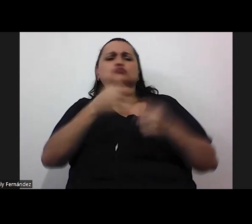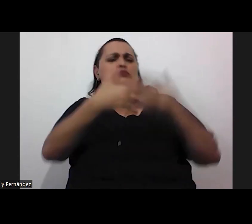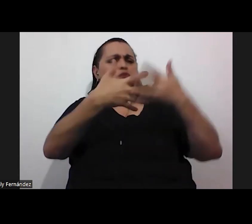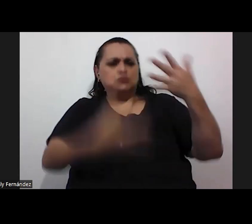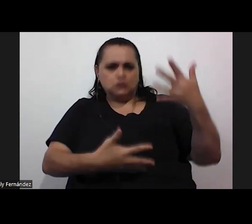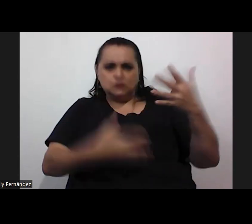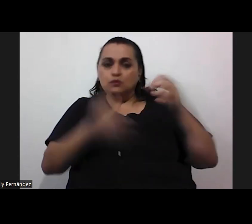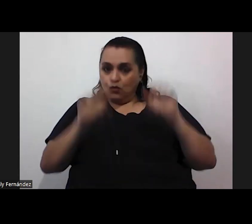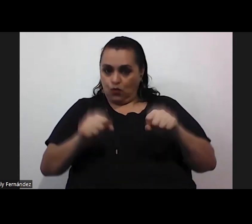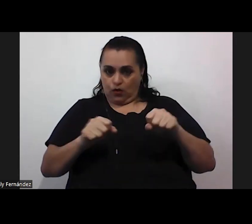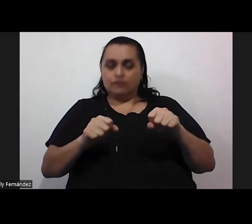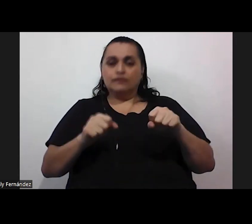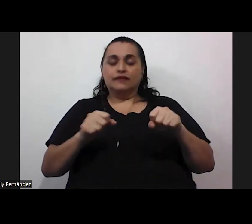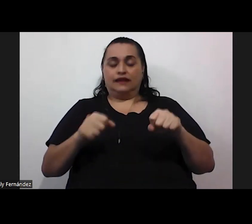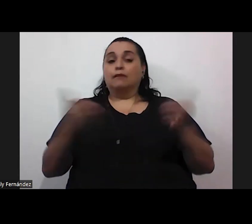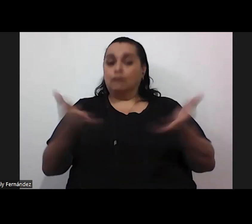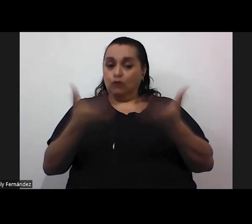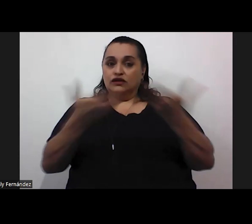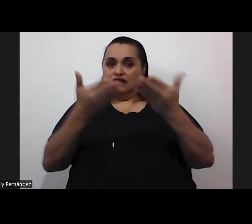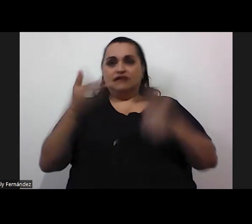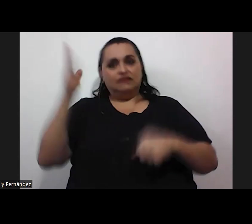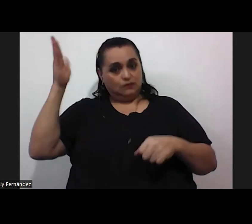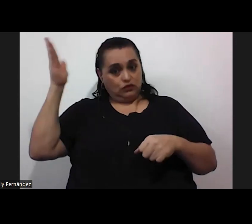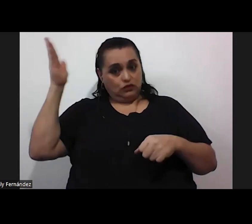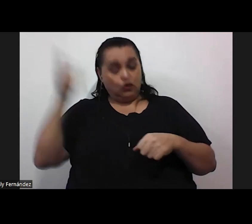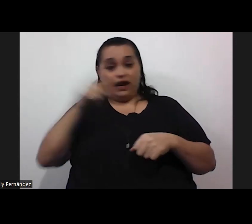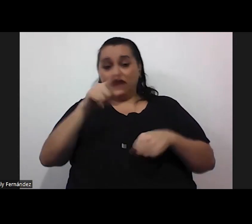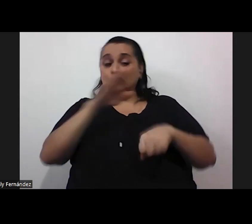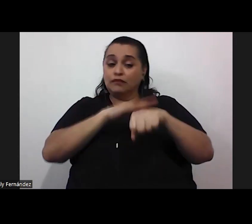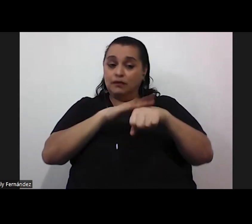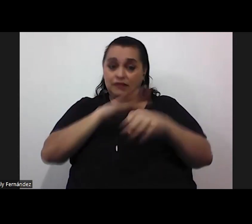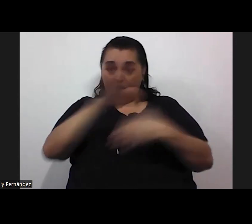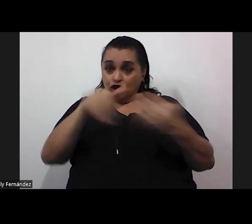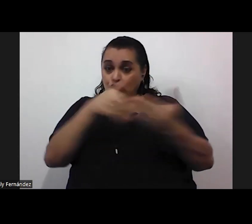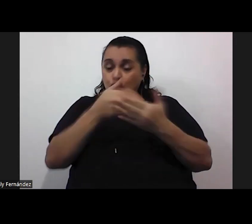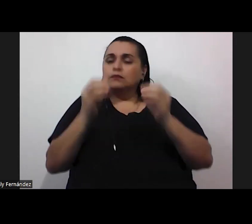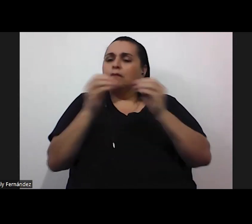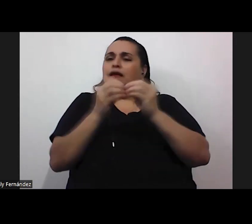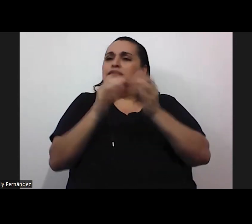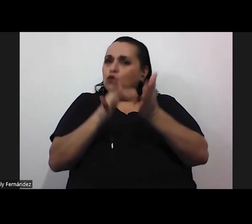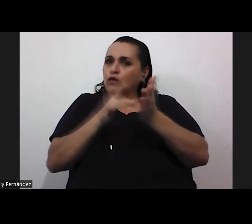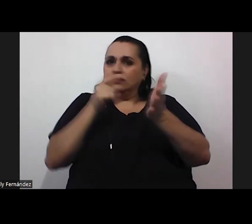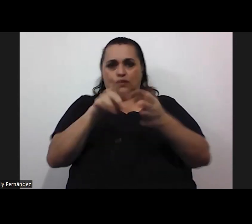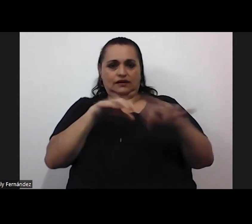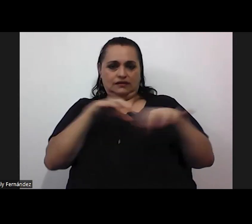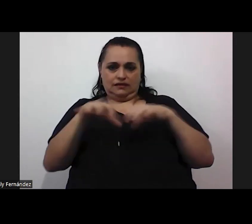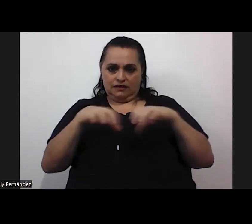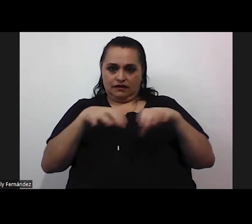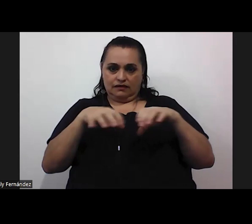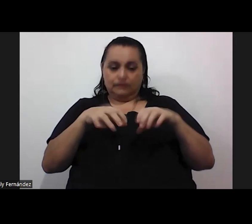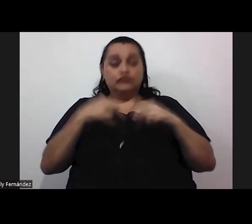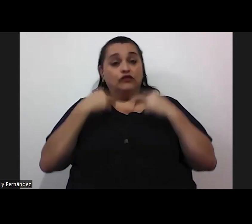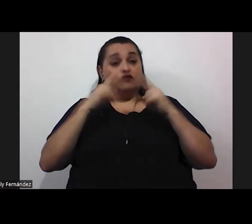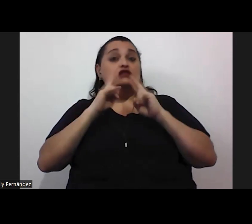y como se nos motive durante la exposición, pues esto nos permite a todos y todas sacar un mayor provecho de la actividad. Por supuesto, responderemos